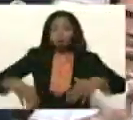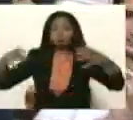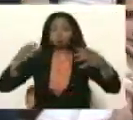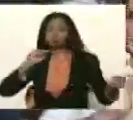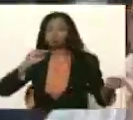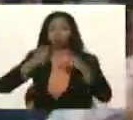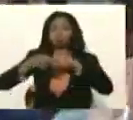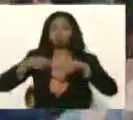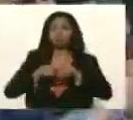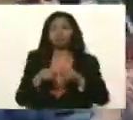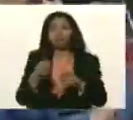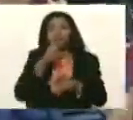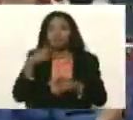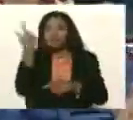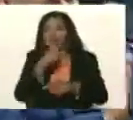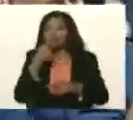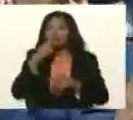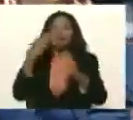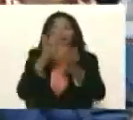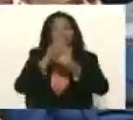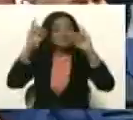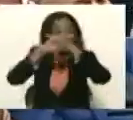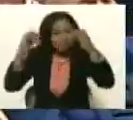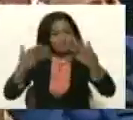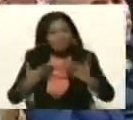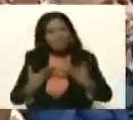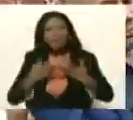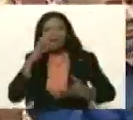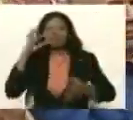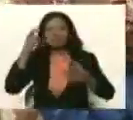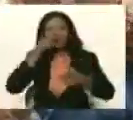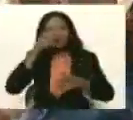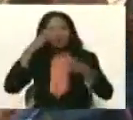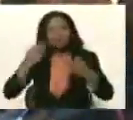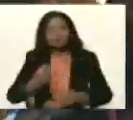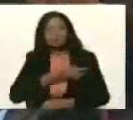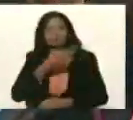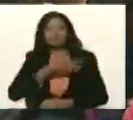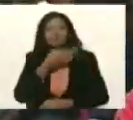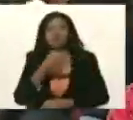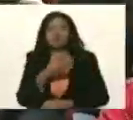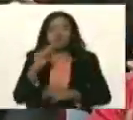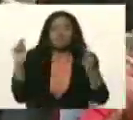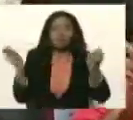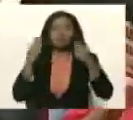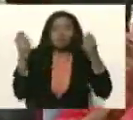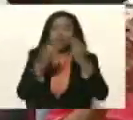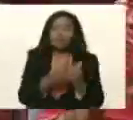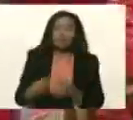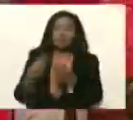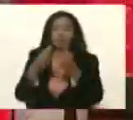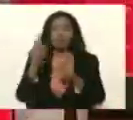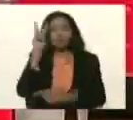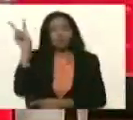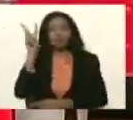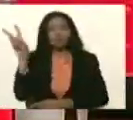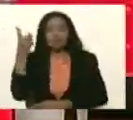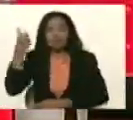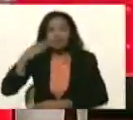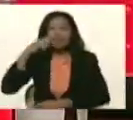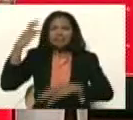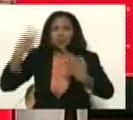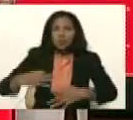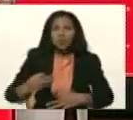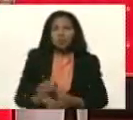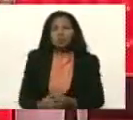convertirá en belleza en felicidad en seguridad social en prosperidad económica para Venezuela tengan la seguridad